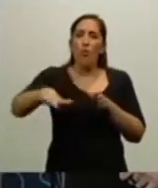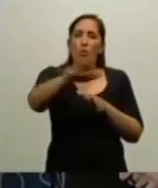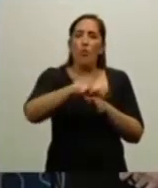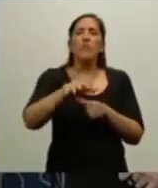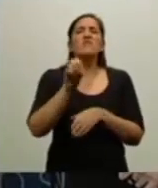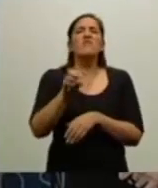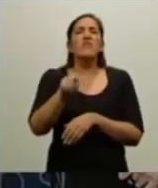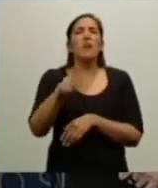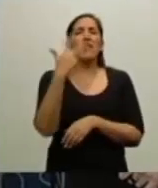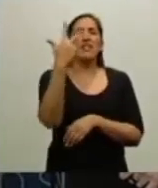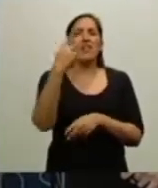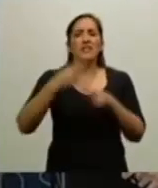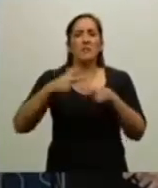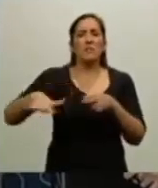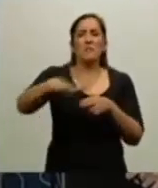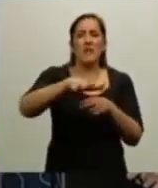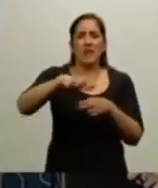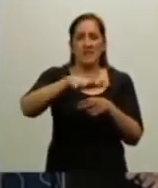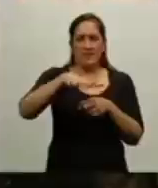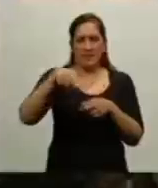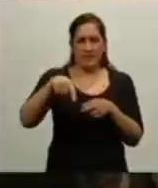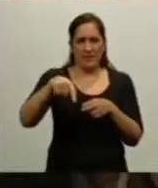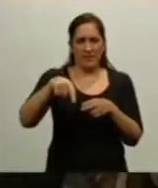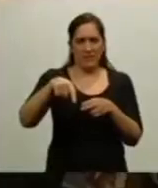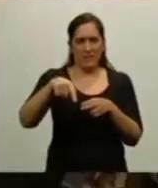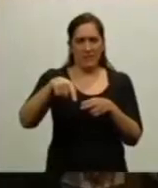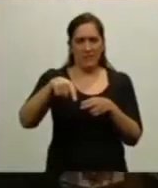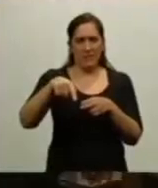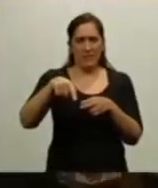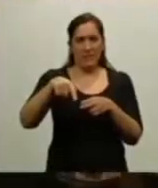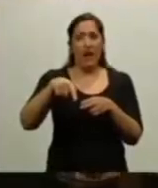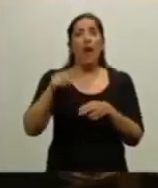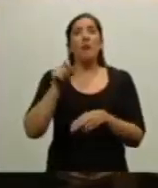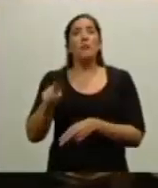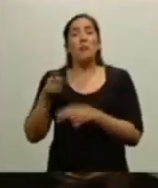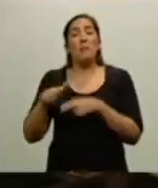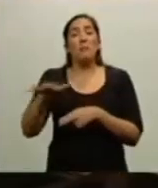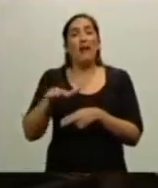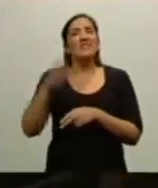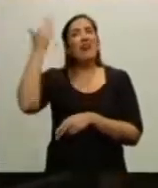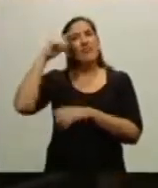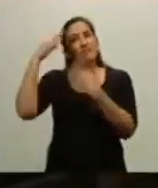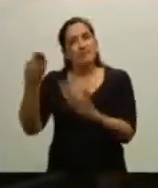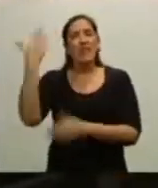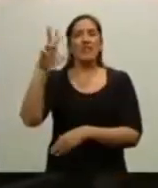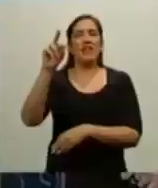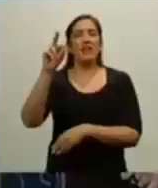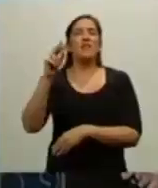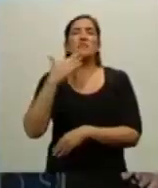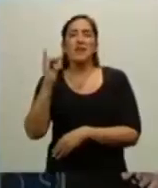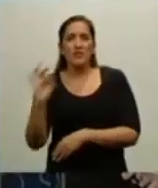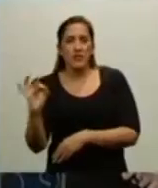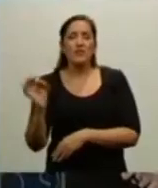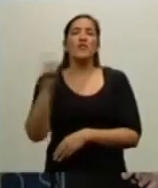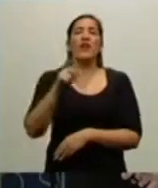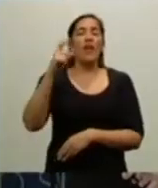plazas, la plaza del 30 de marzo, la del 2 y 10 de